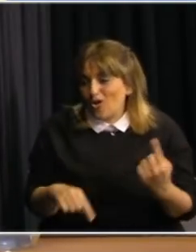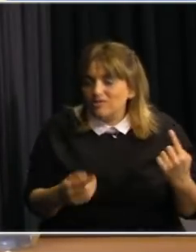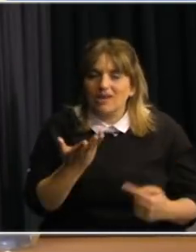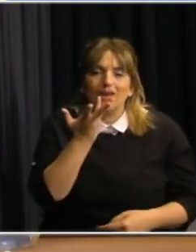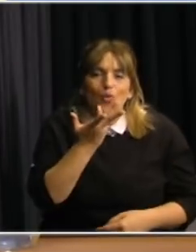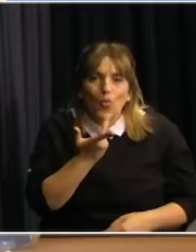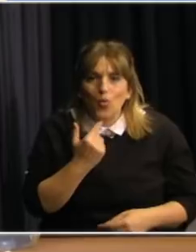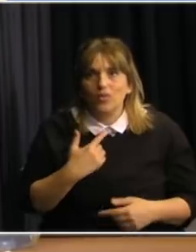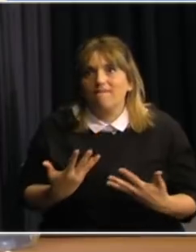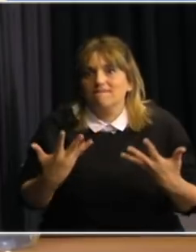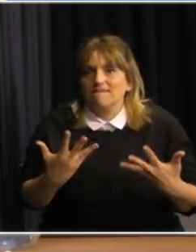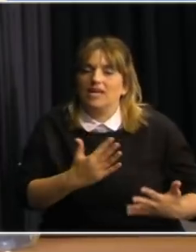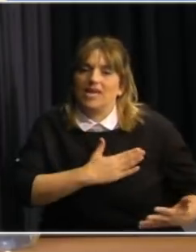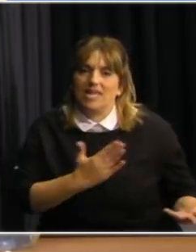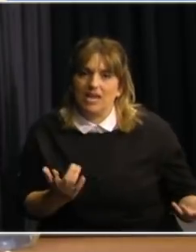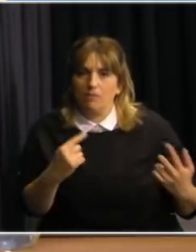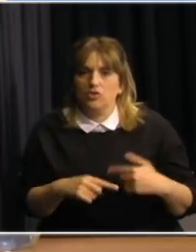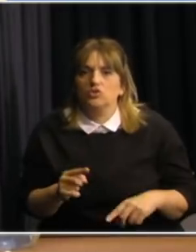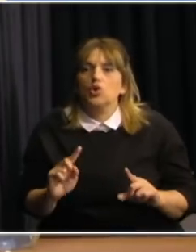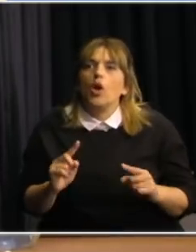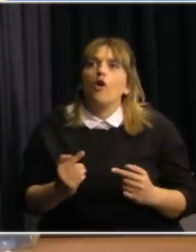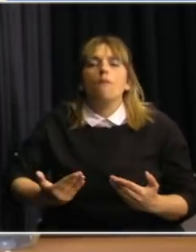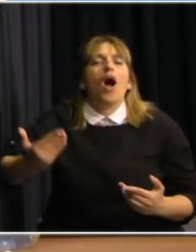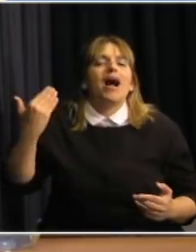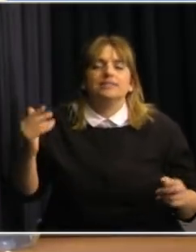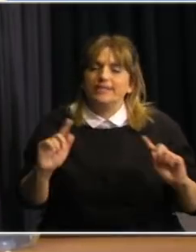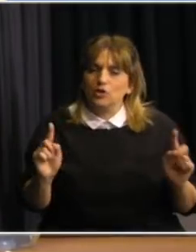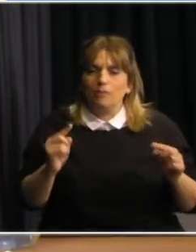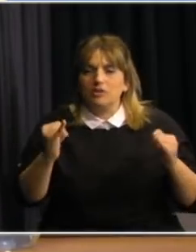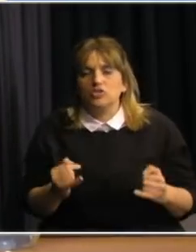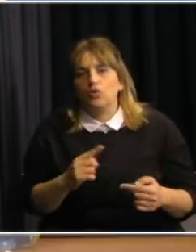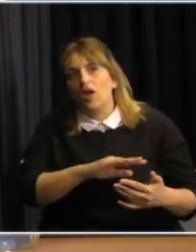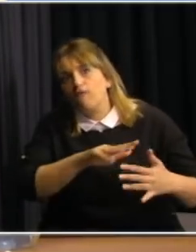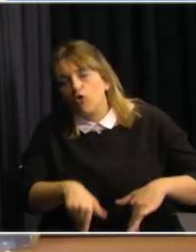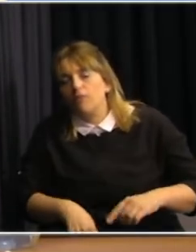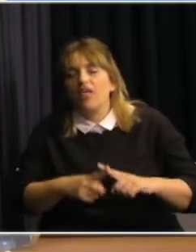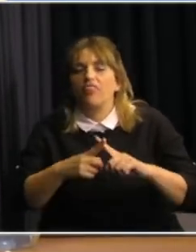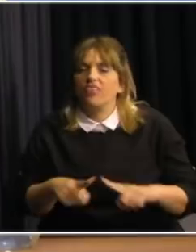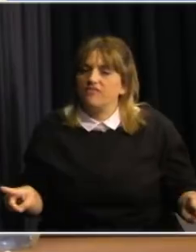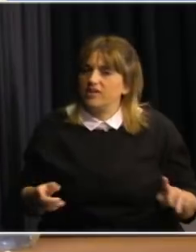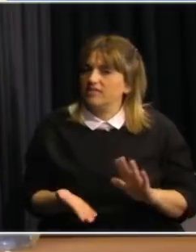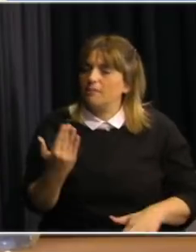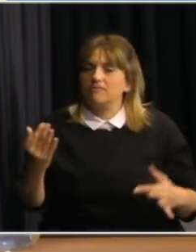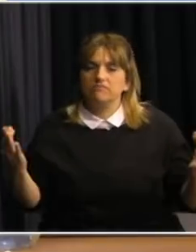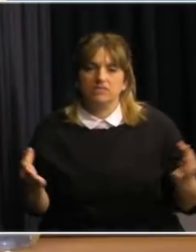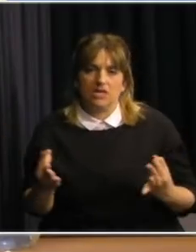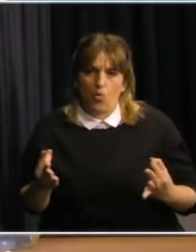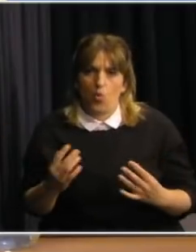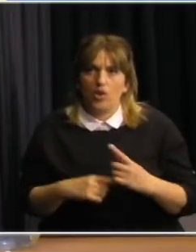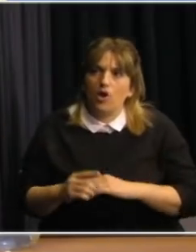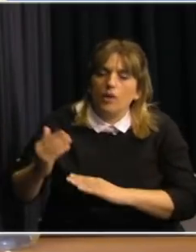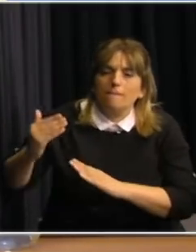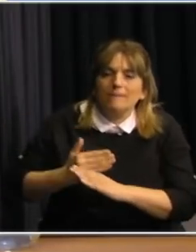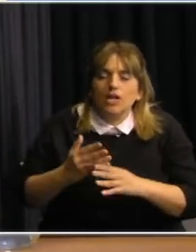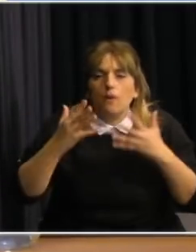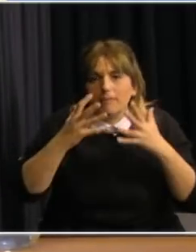gustan, que queremos, quizá no como las hacíamos antes, pero sí de una forma diferente, más segura, reduciendo el riesgo de